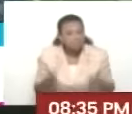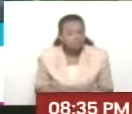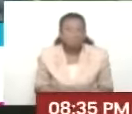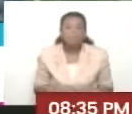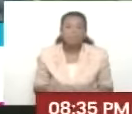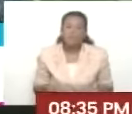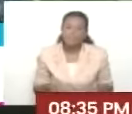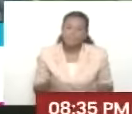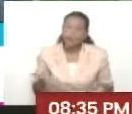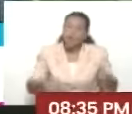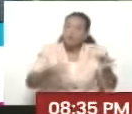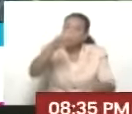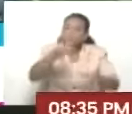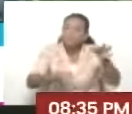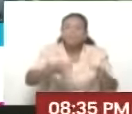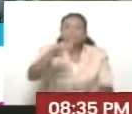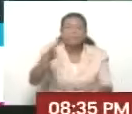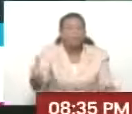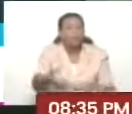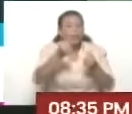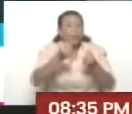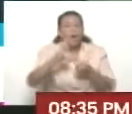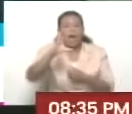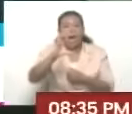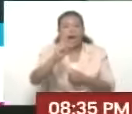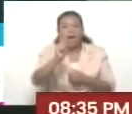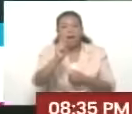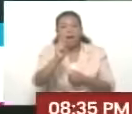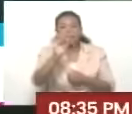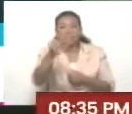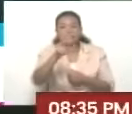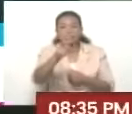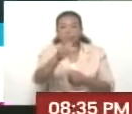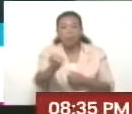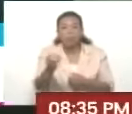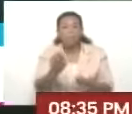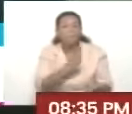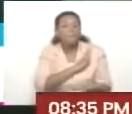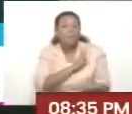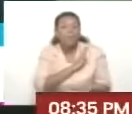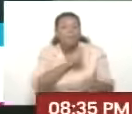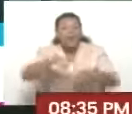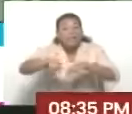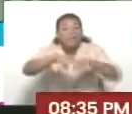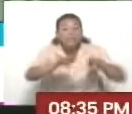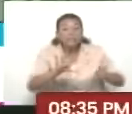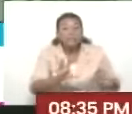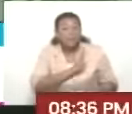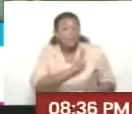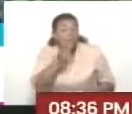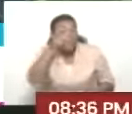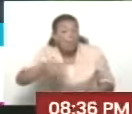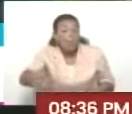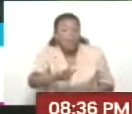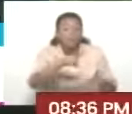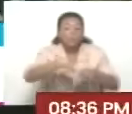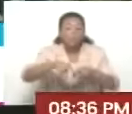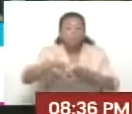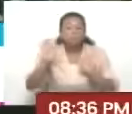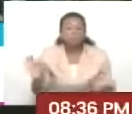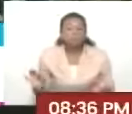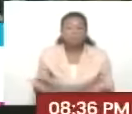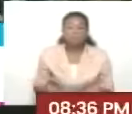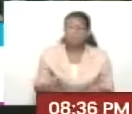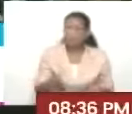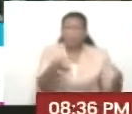para rescatar Silgo, porque queremos rescatar Silgo. Porque Silgo le pertenece a los niños y niñas de Venezuela, al pueblo de Venezuela. Silgo